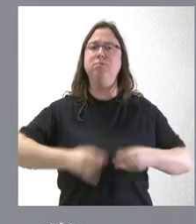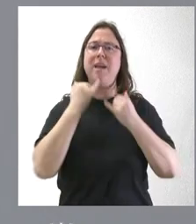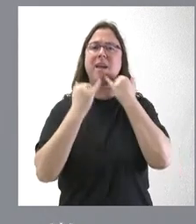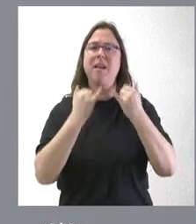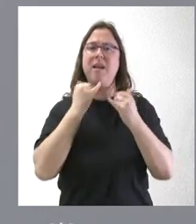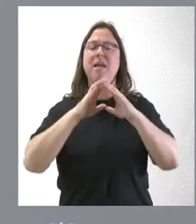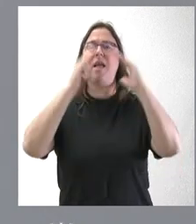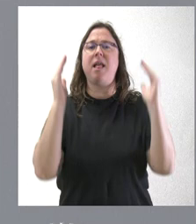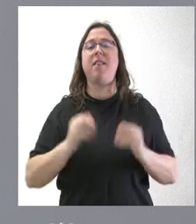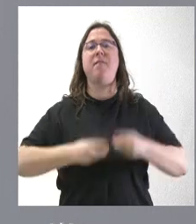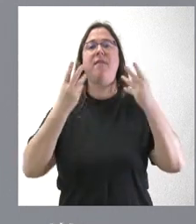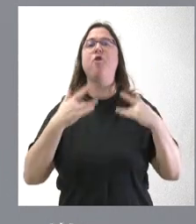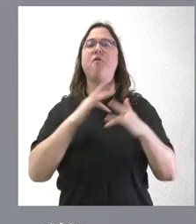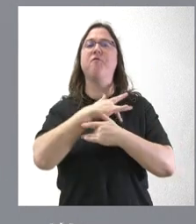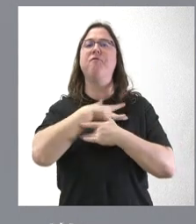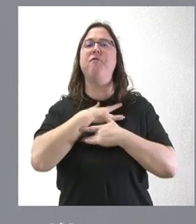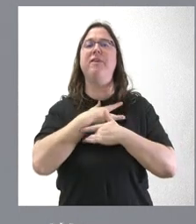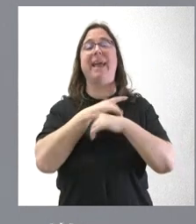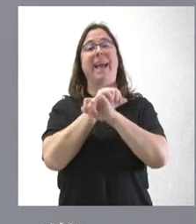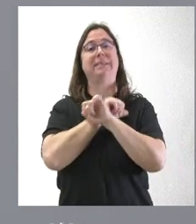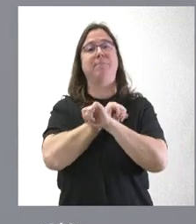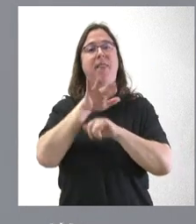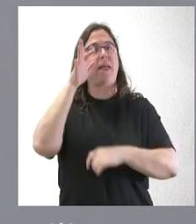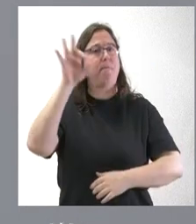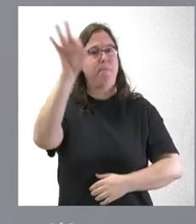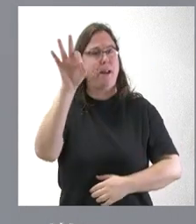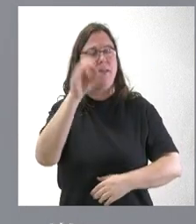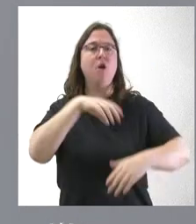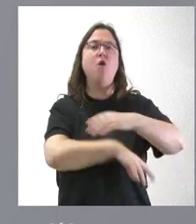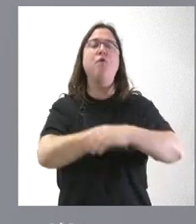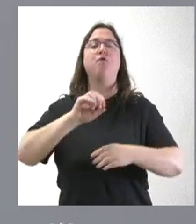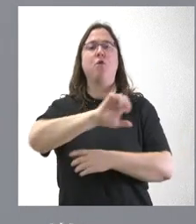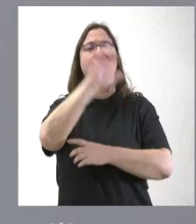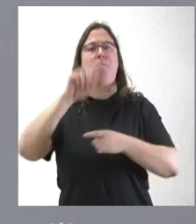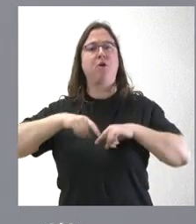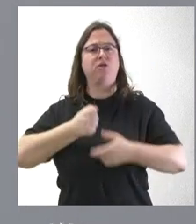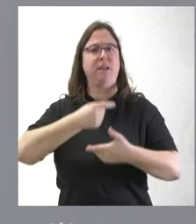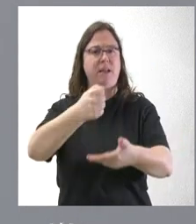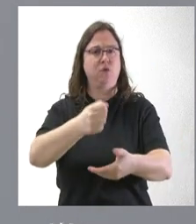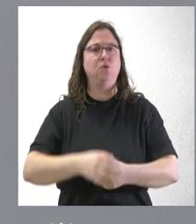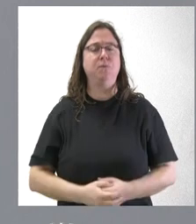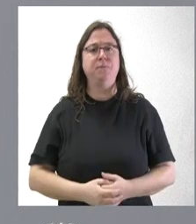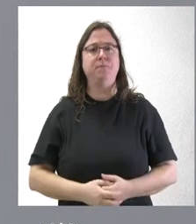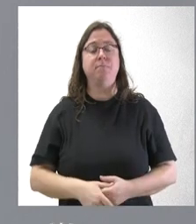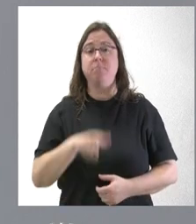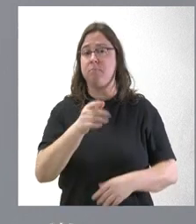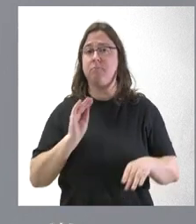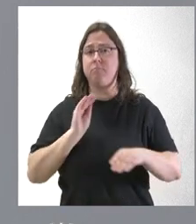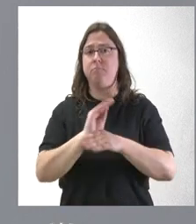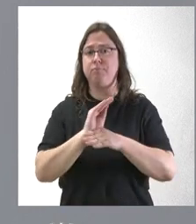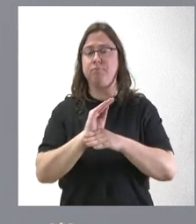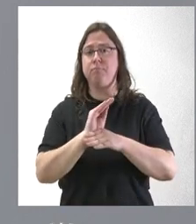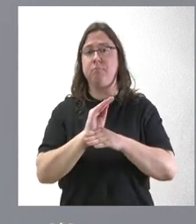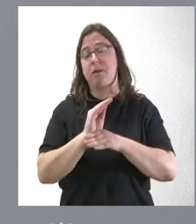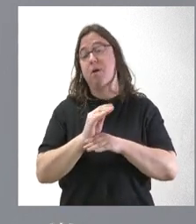edificio Virgen de la Esperanza en Palencia. Se financia con fondos europeos Next Generation y es una subvención a esta